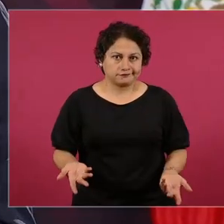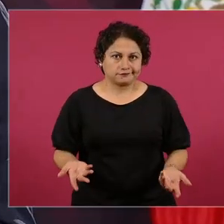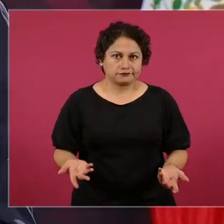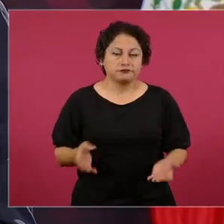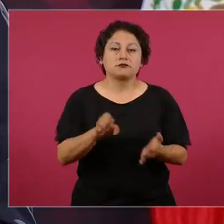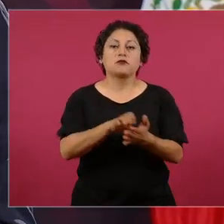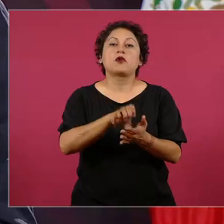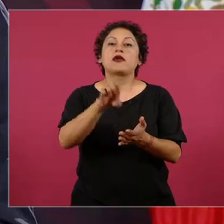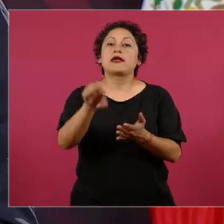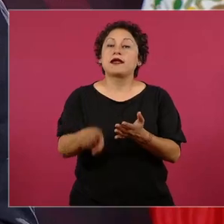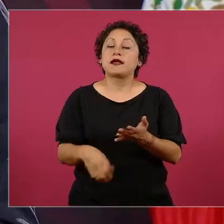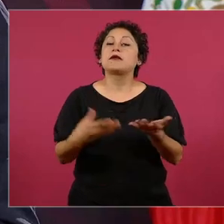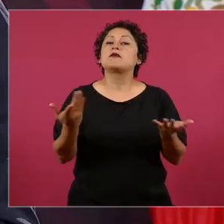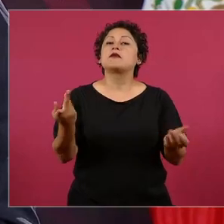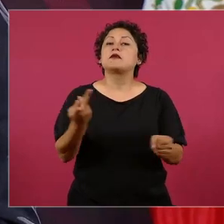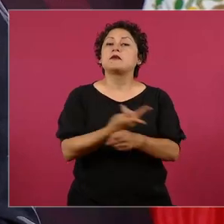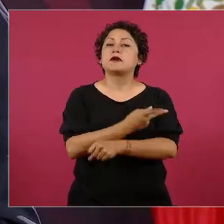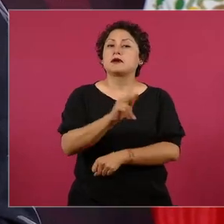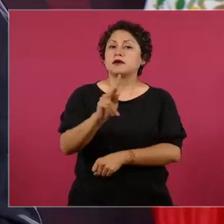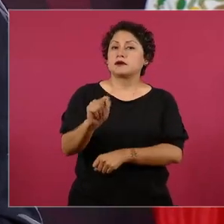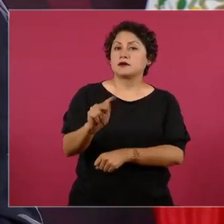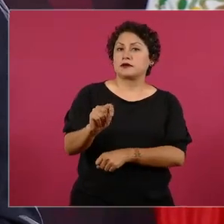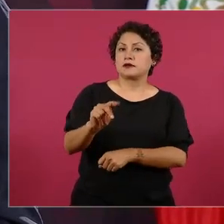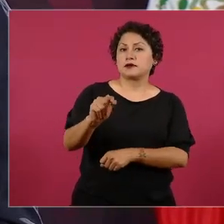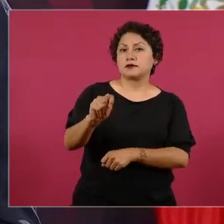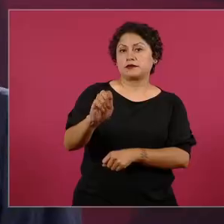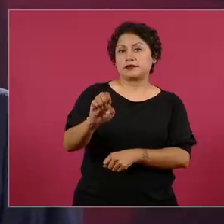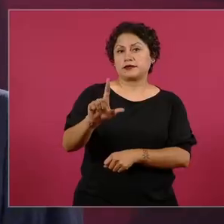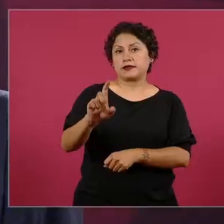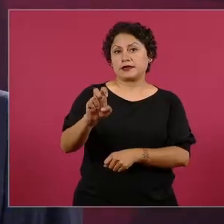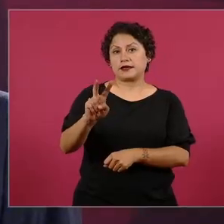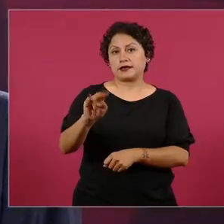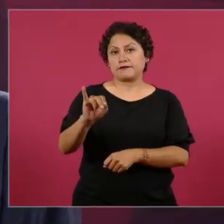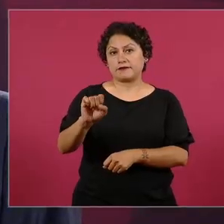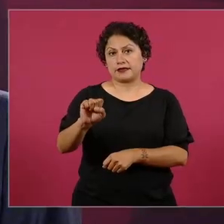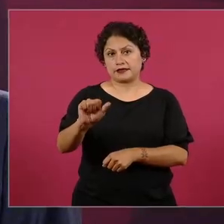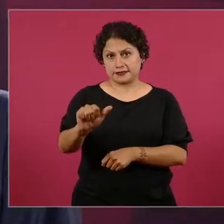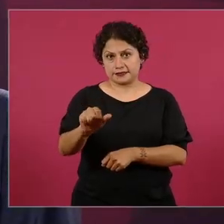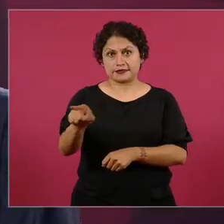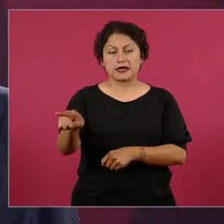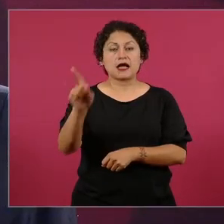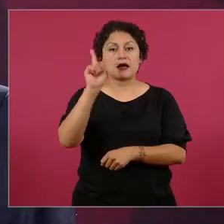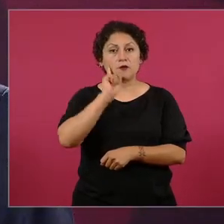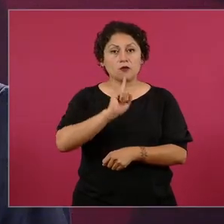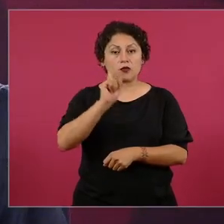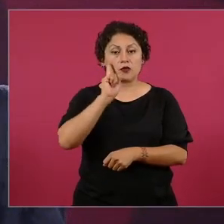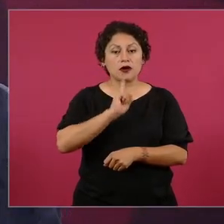a la señora Merkel, Luis Dreser,